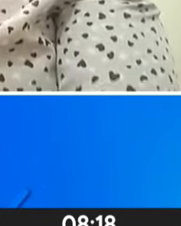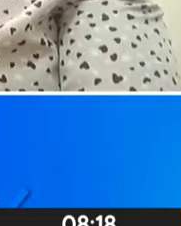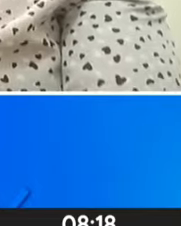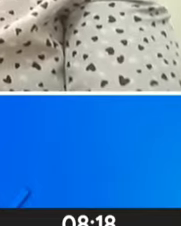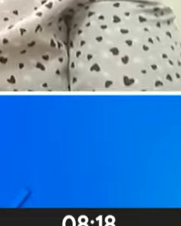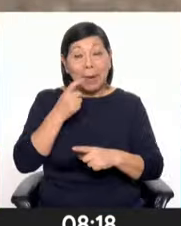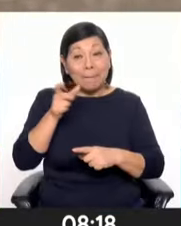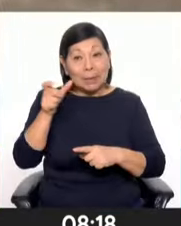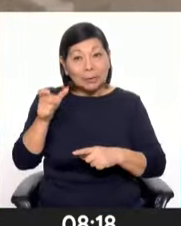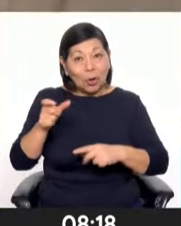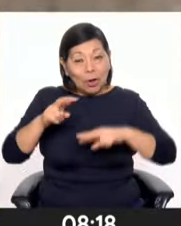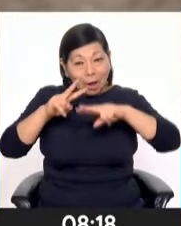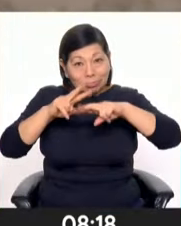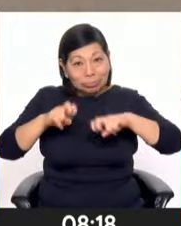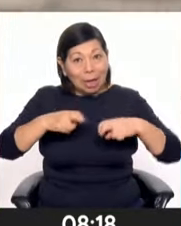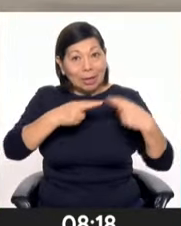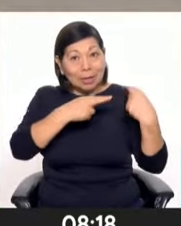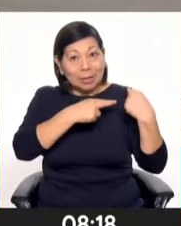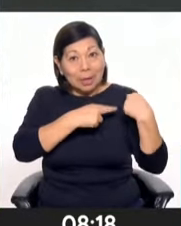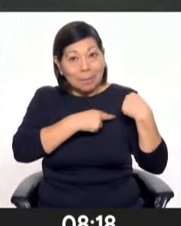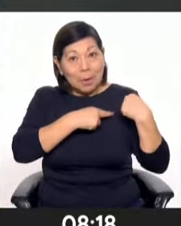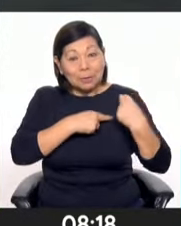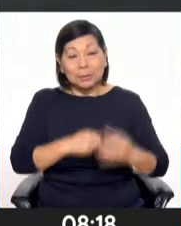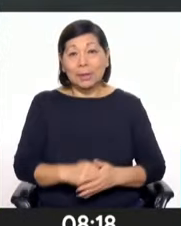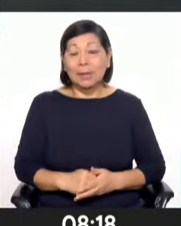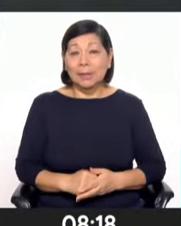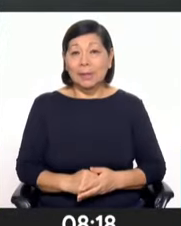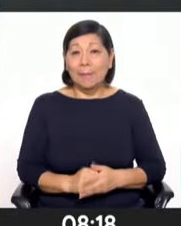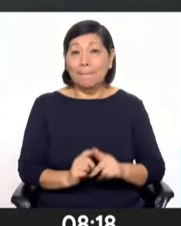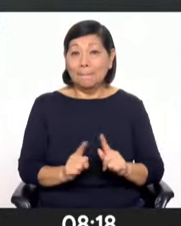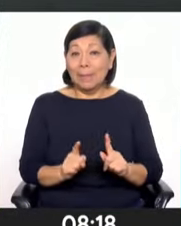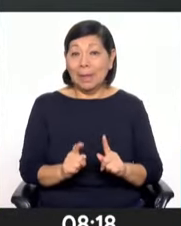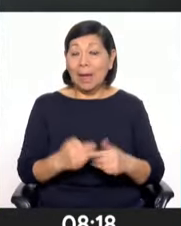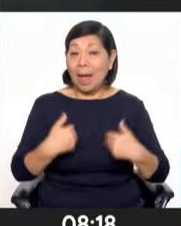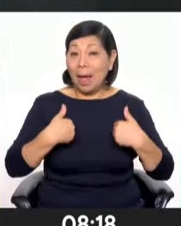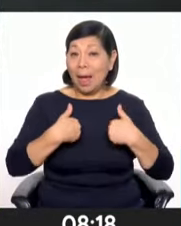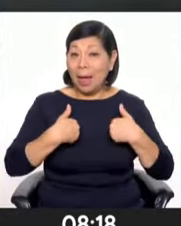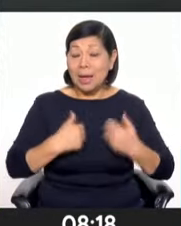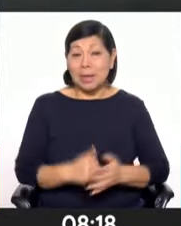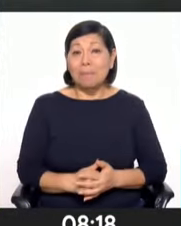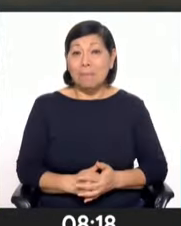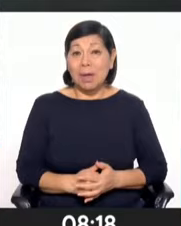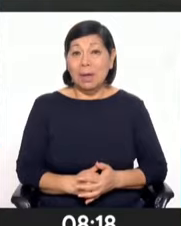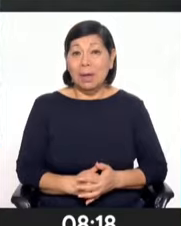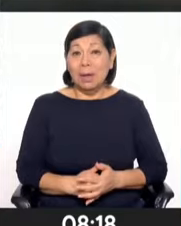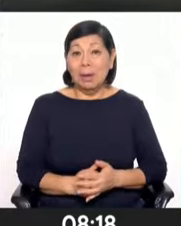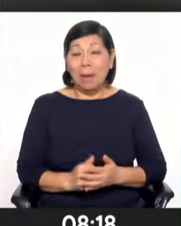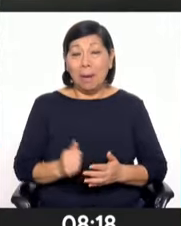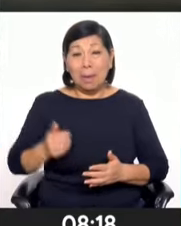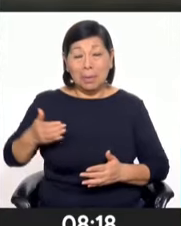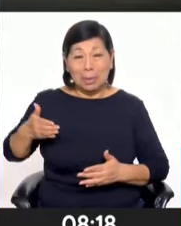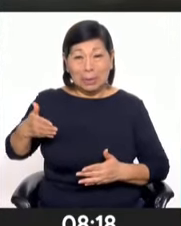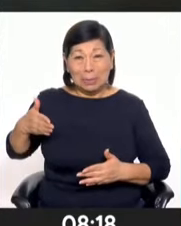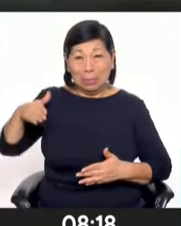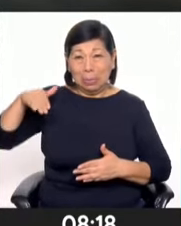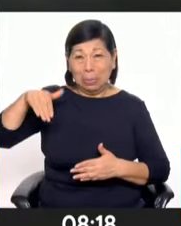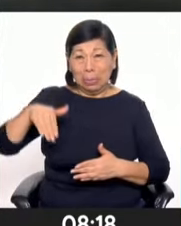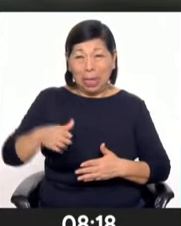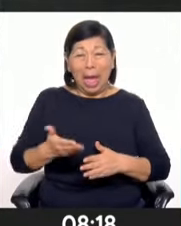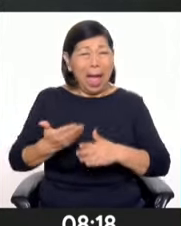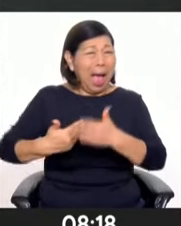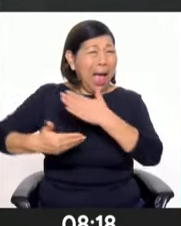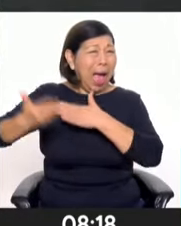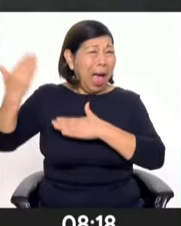participó del hallazgo de estos restos fósiles, del animal, el cetáceo más grande en la historia